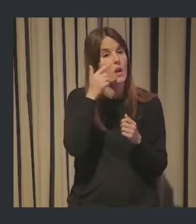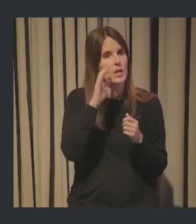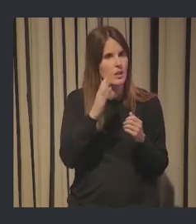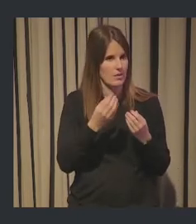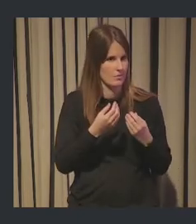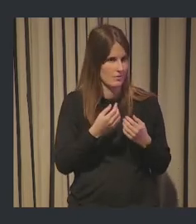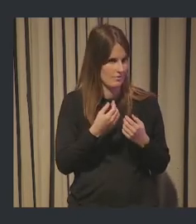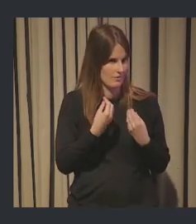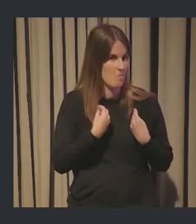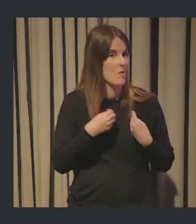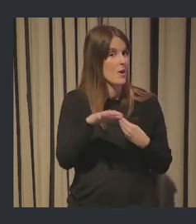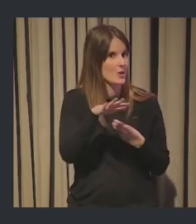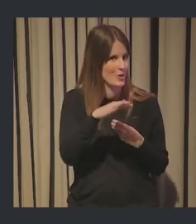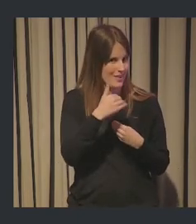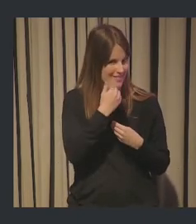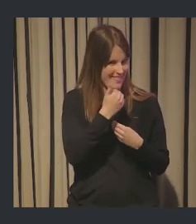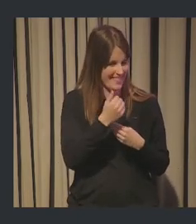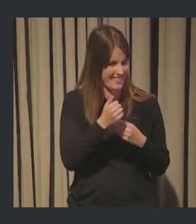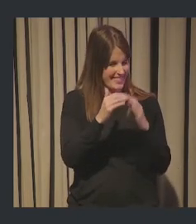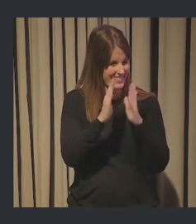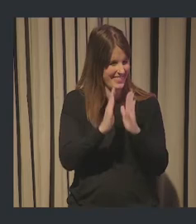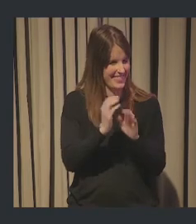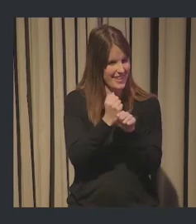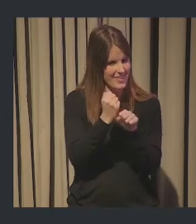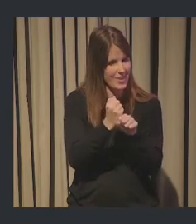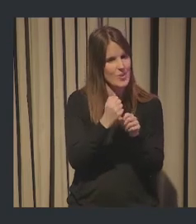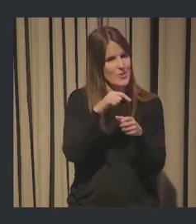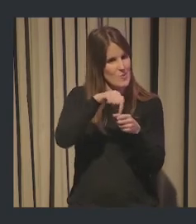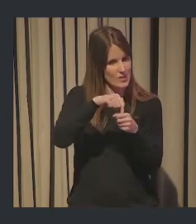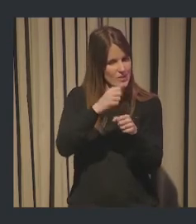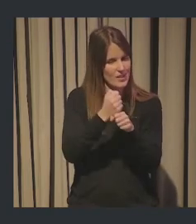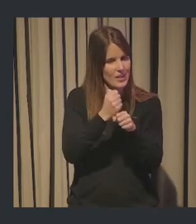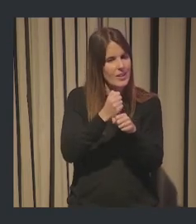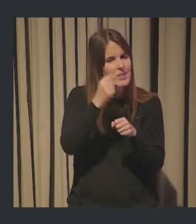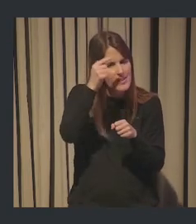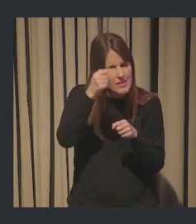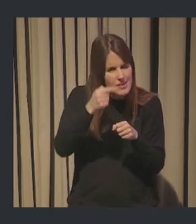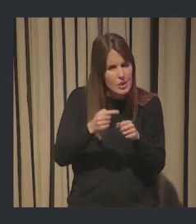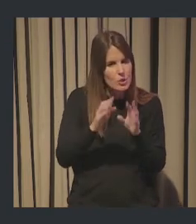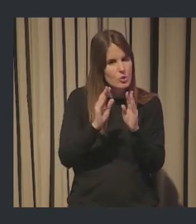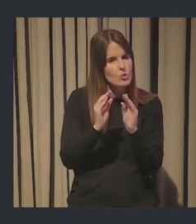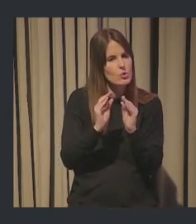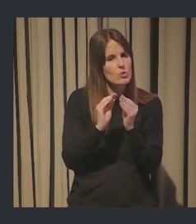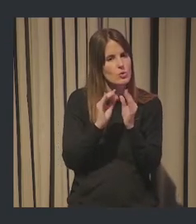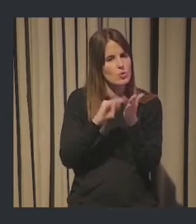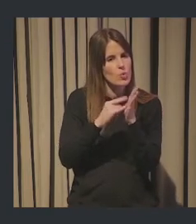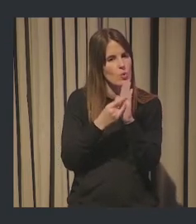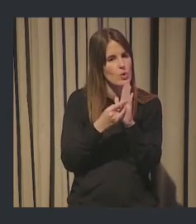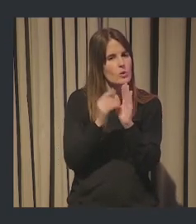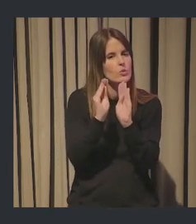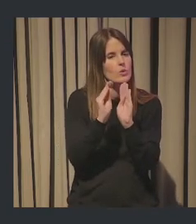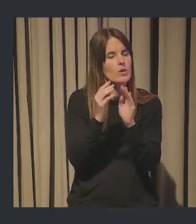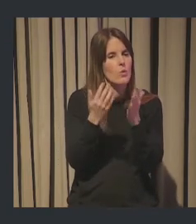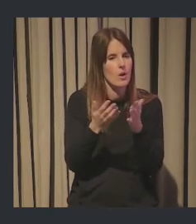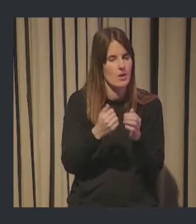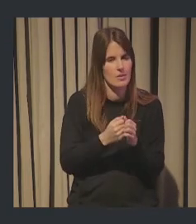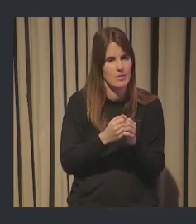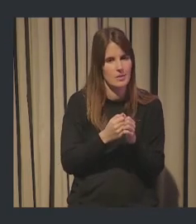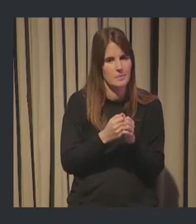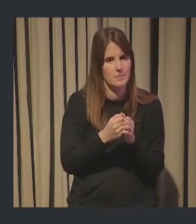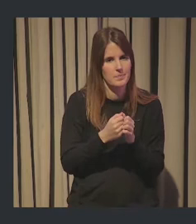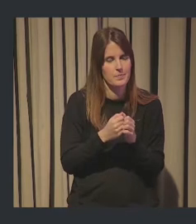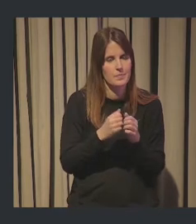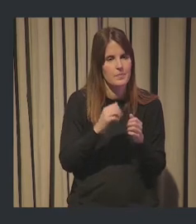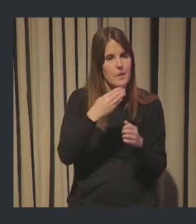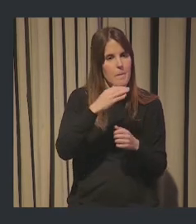BBK Fundasiva. Y a partir de ahí, hacia abajo, vamos a encontrar las soluciones. Entonces, BBK Beatoquia,